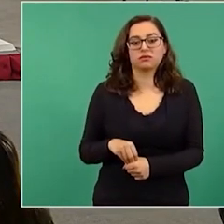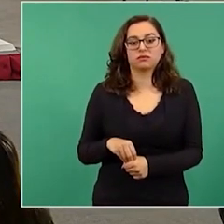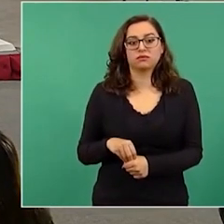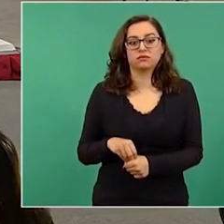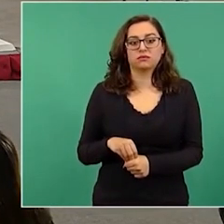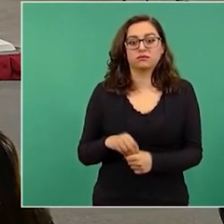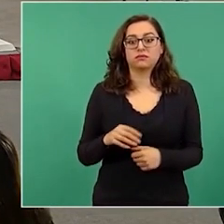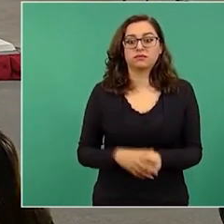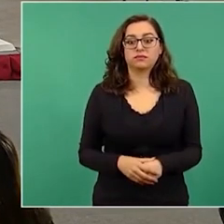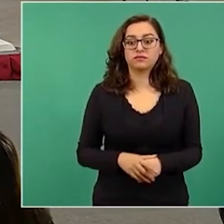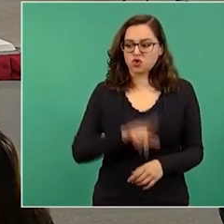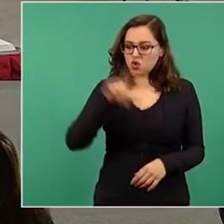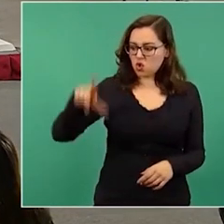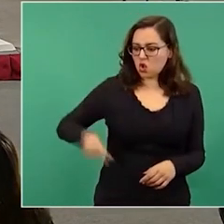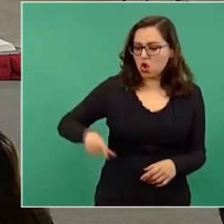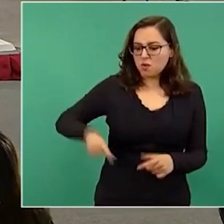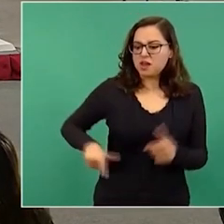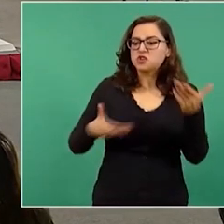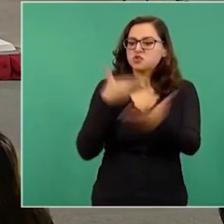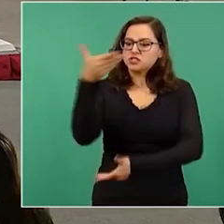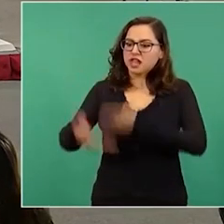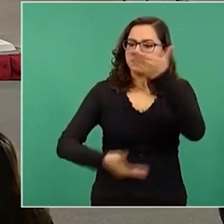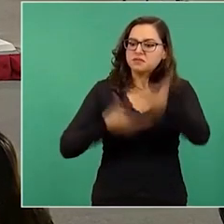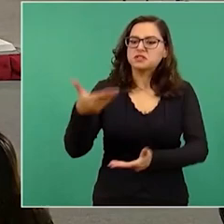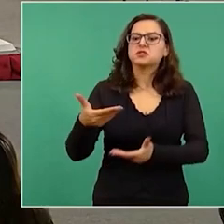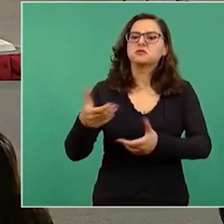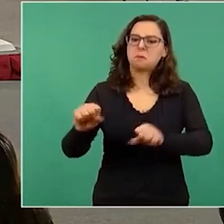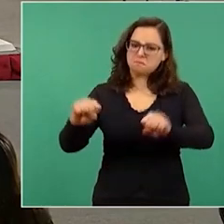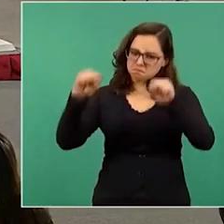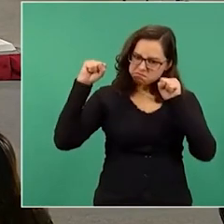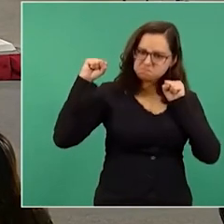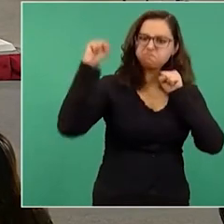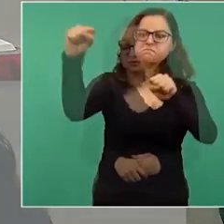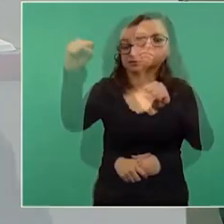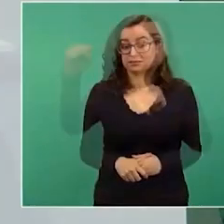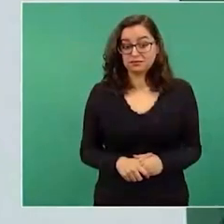Viva el servicio público. Esto es Francia.